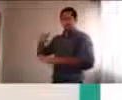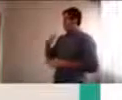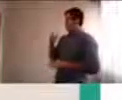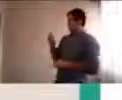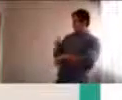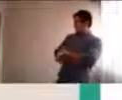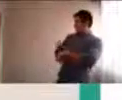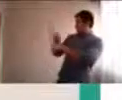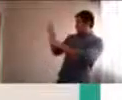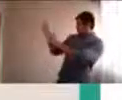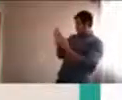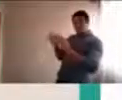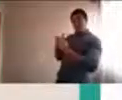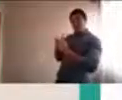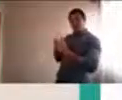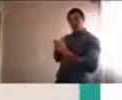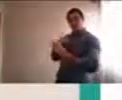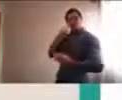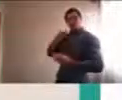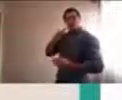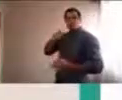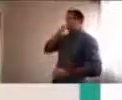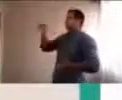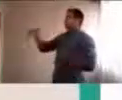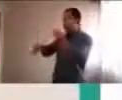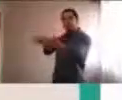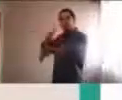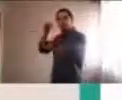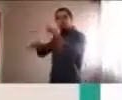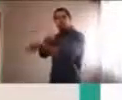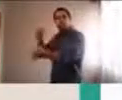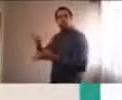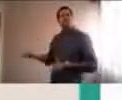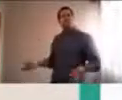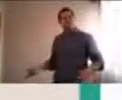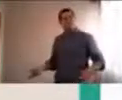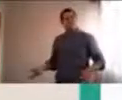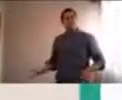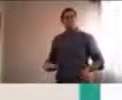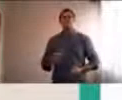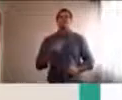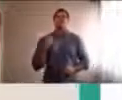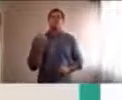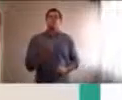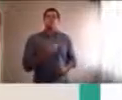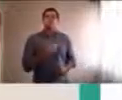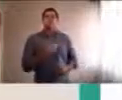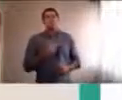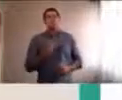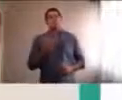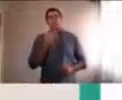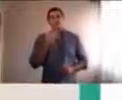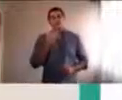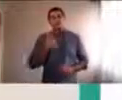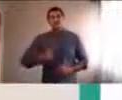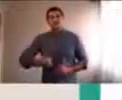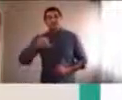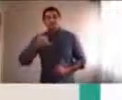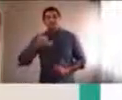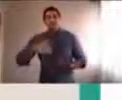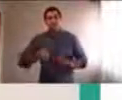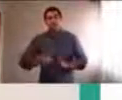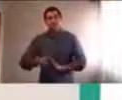generar momentos de encuentro, que no necesariamente, tienen que ser largos, pueden ser, pequeños momentos, pero en donde realmente, podamos